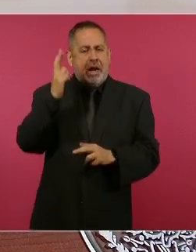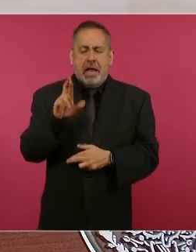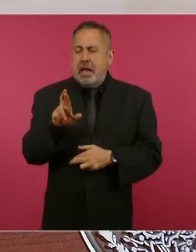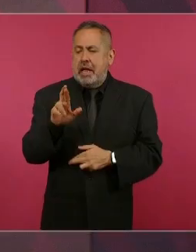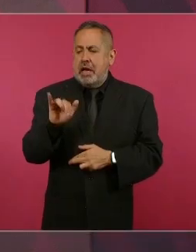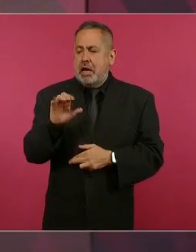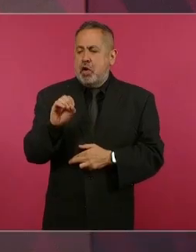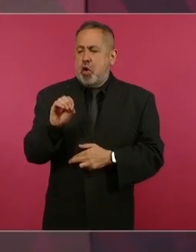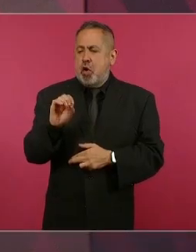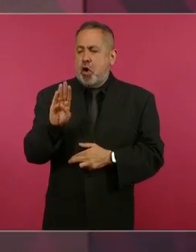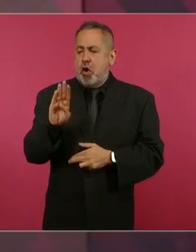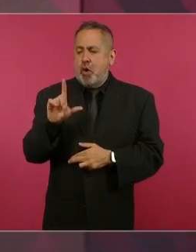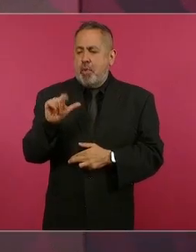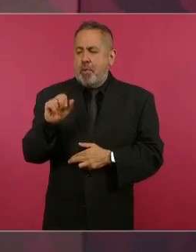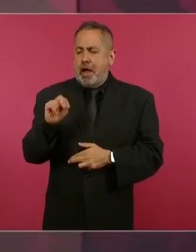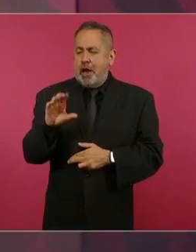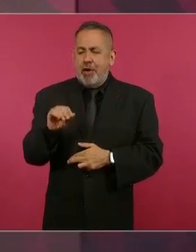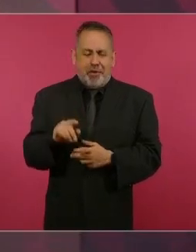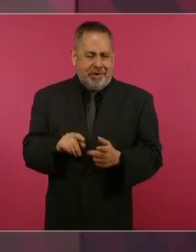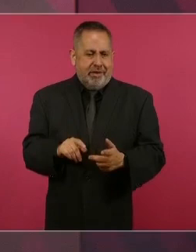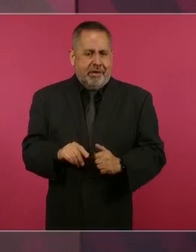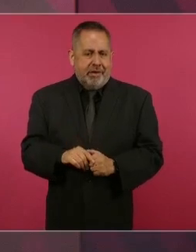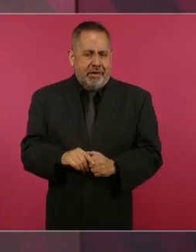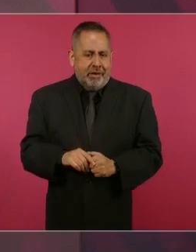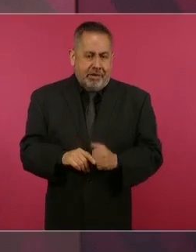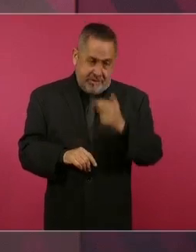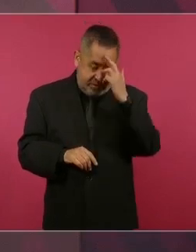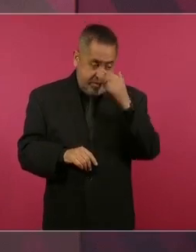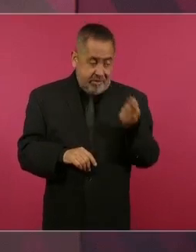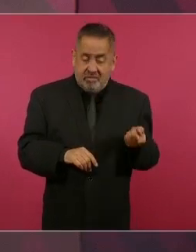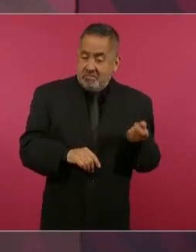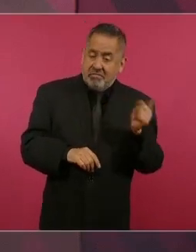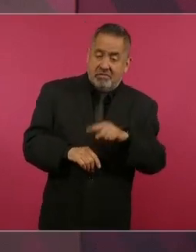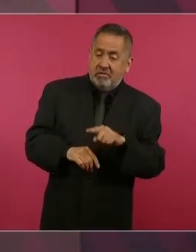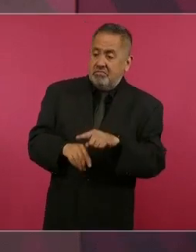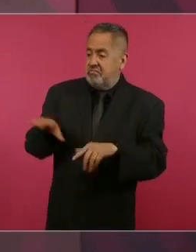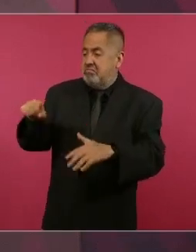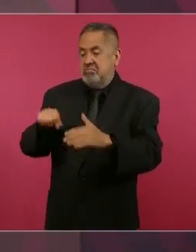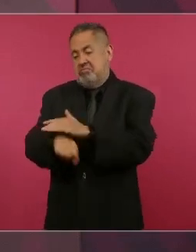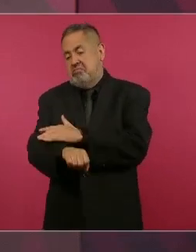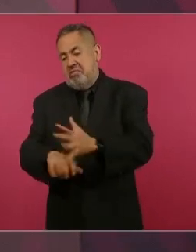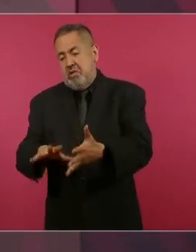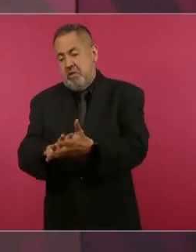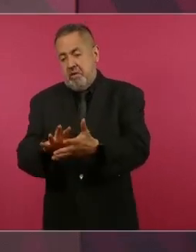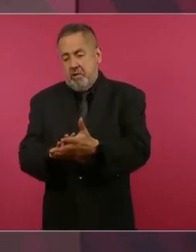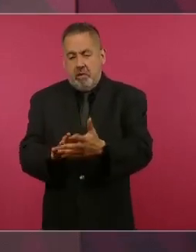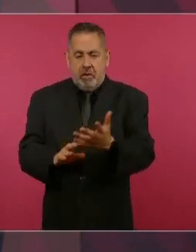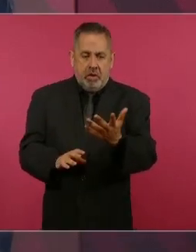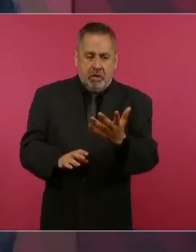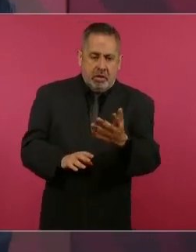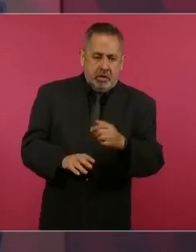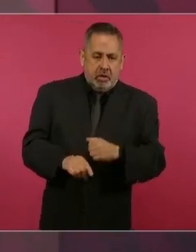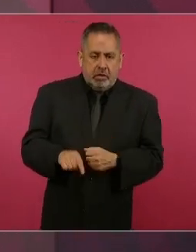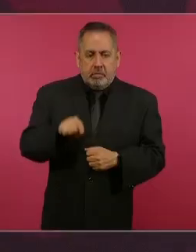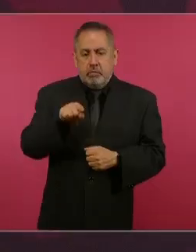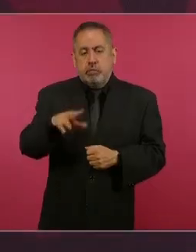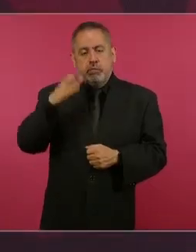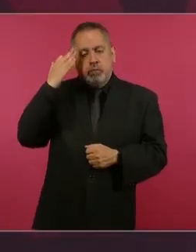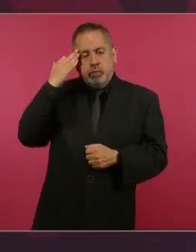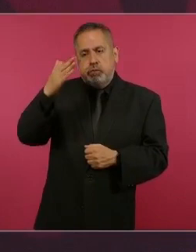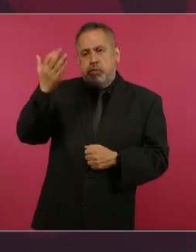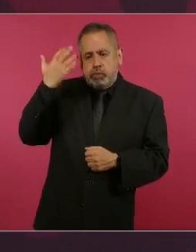que los mandaron prisioneros, porque en ese entonces